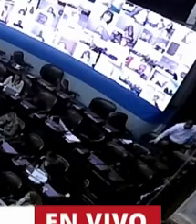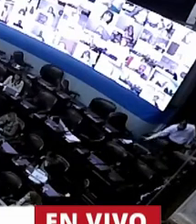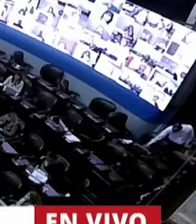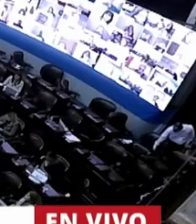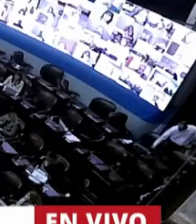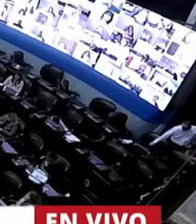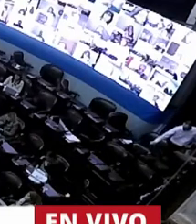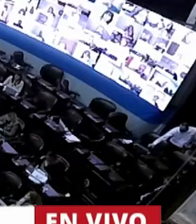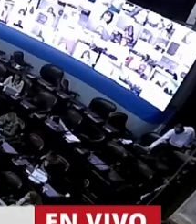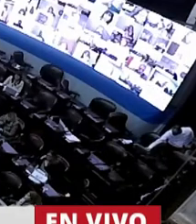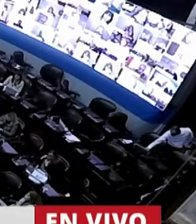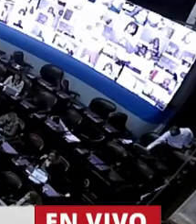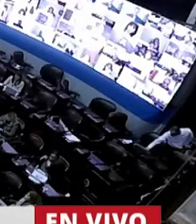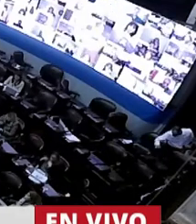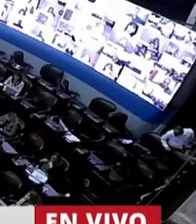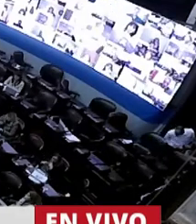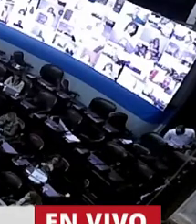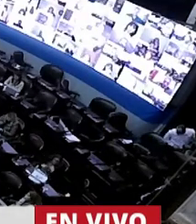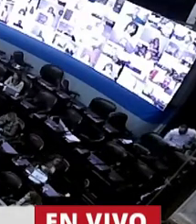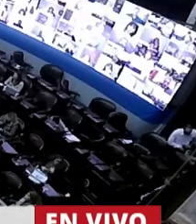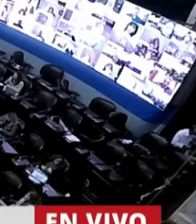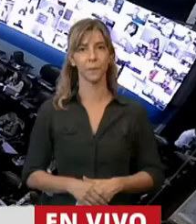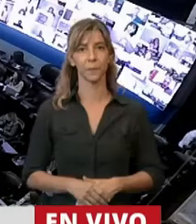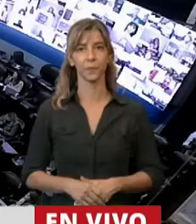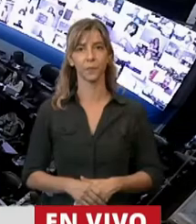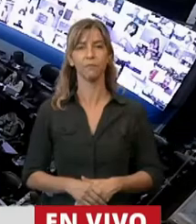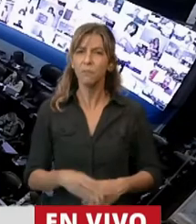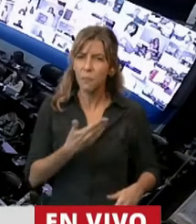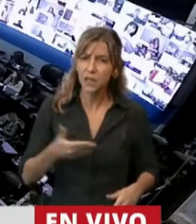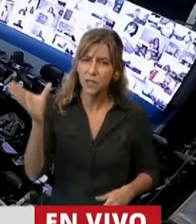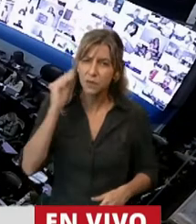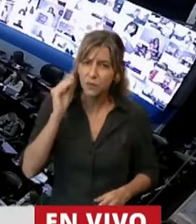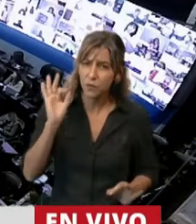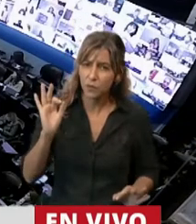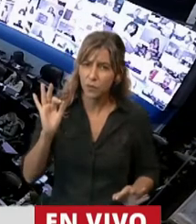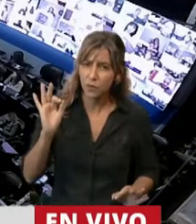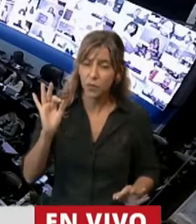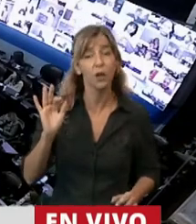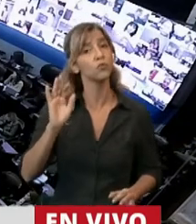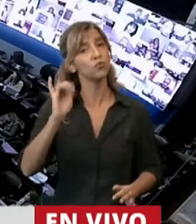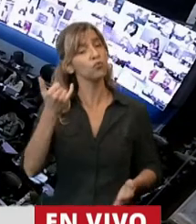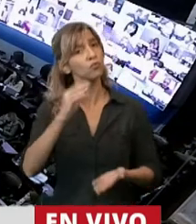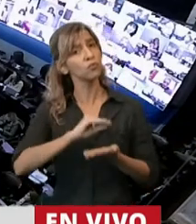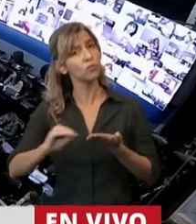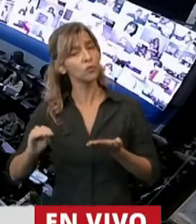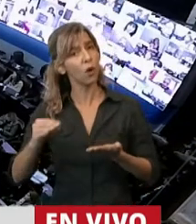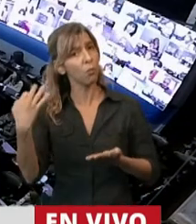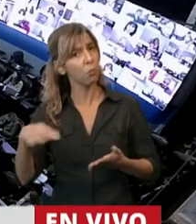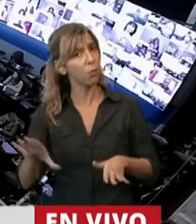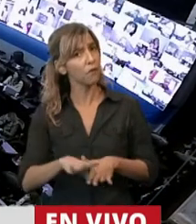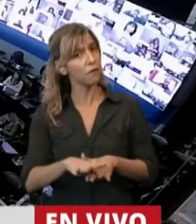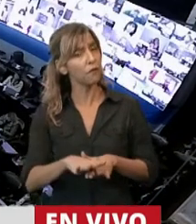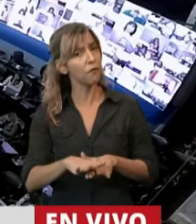Sí, señor presidente. ¿Se escucha? Sí, diputado, lo escuchamos perfectamente.